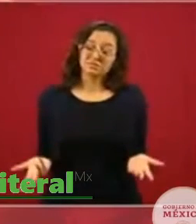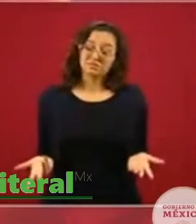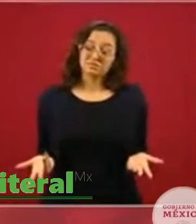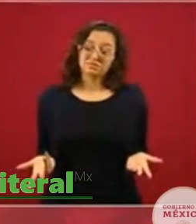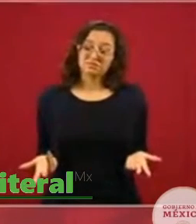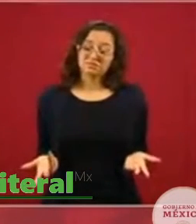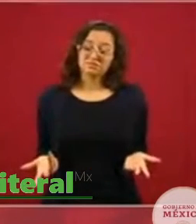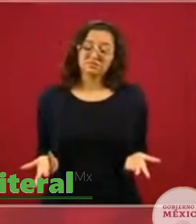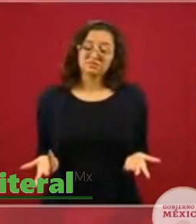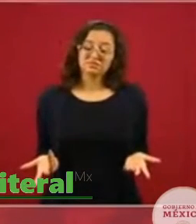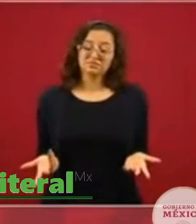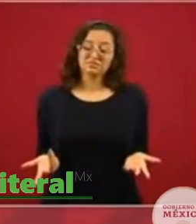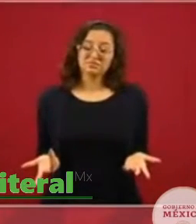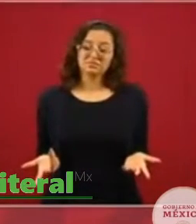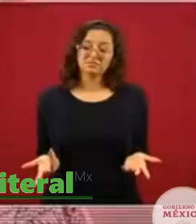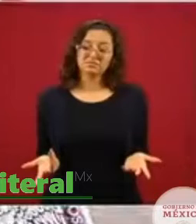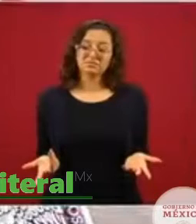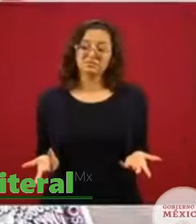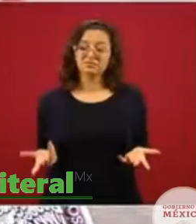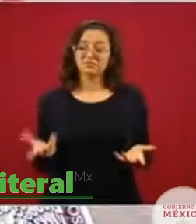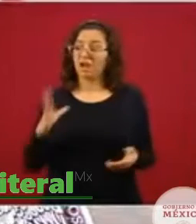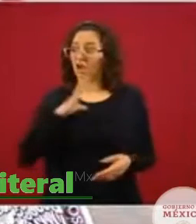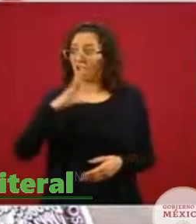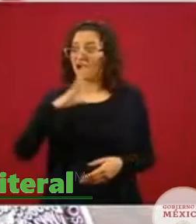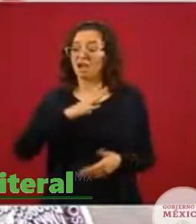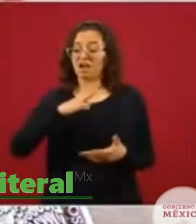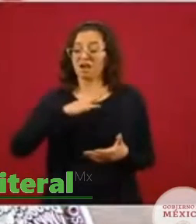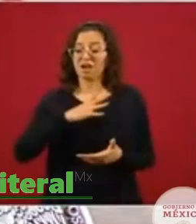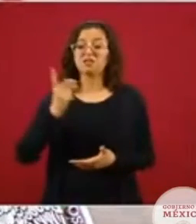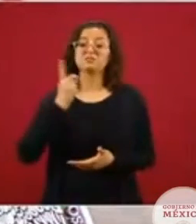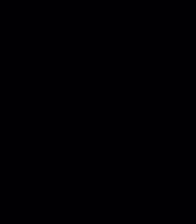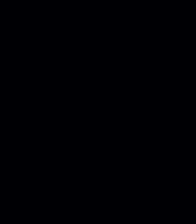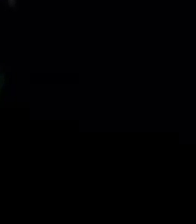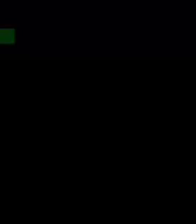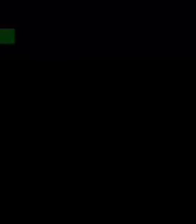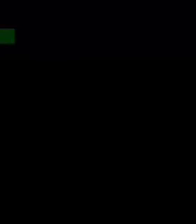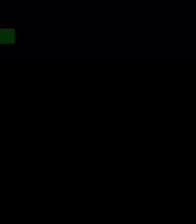que están involucrados legisladores.